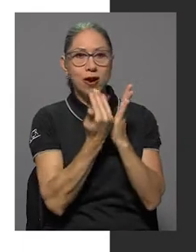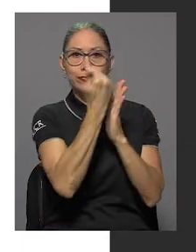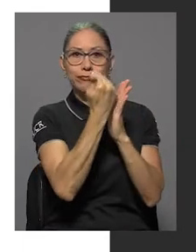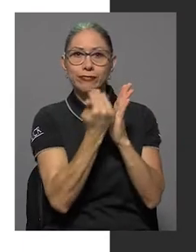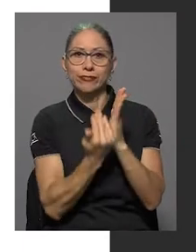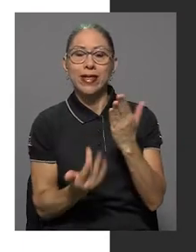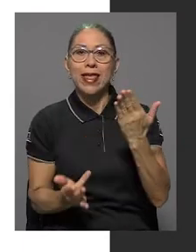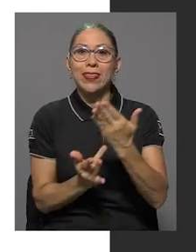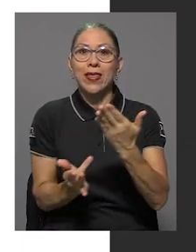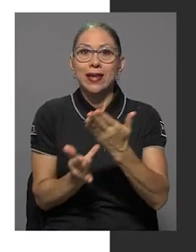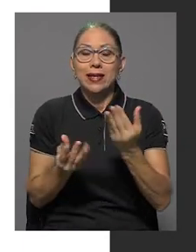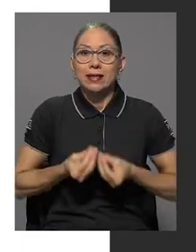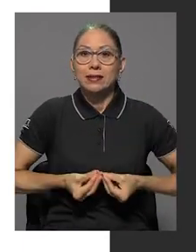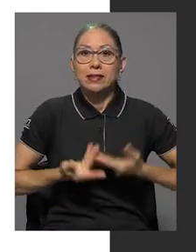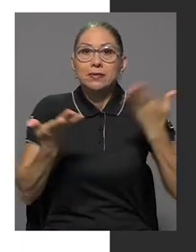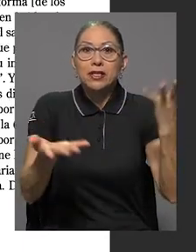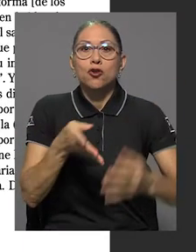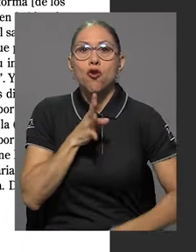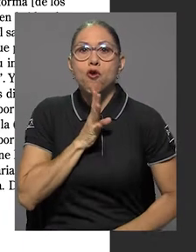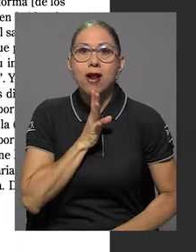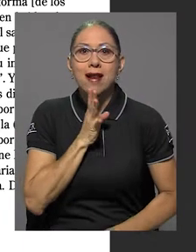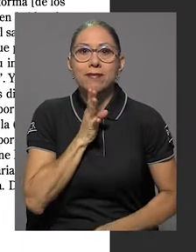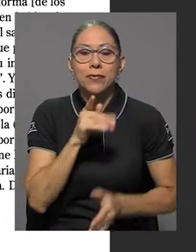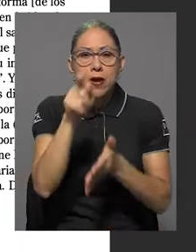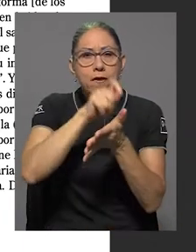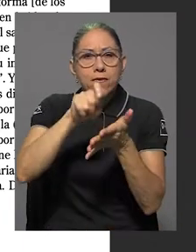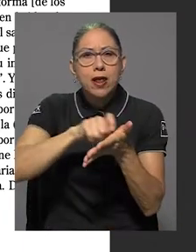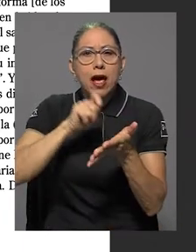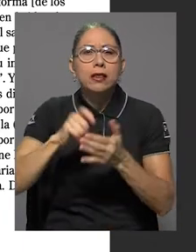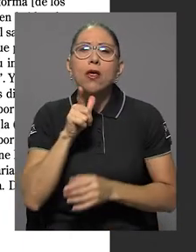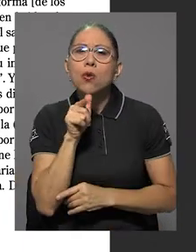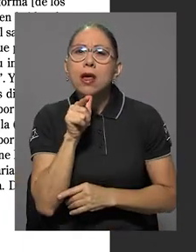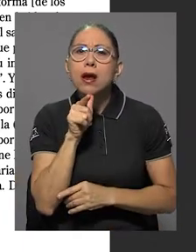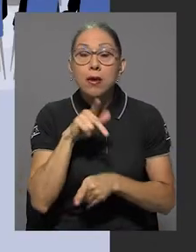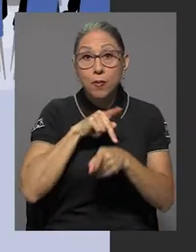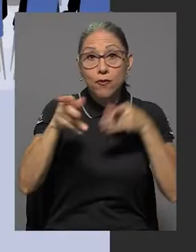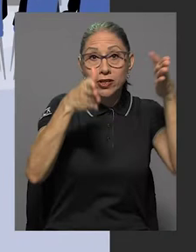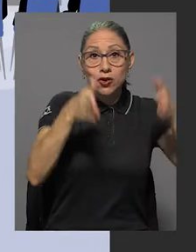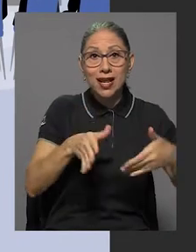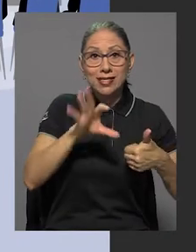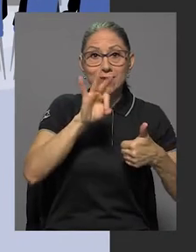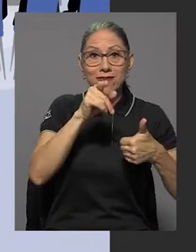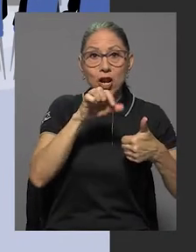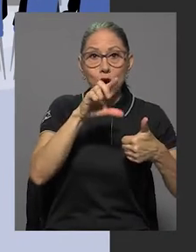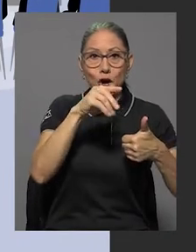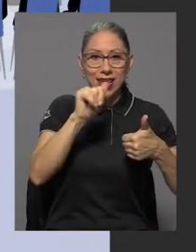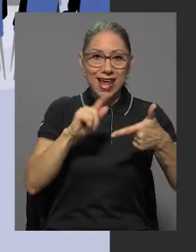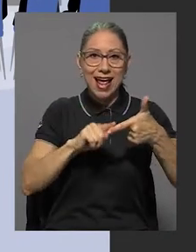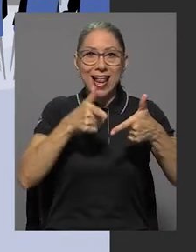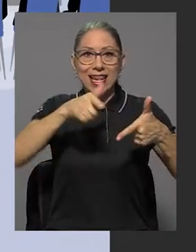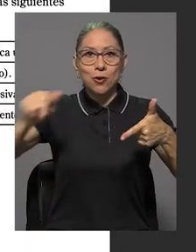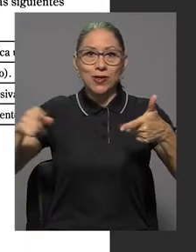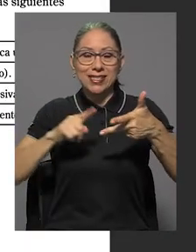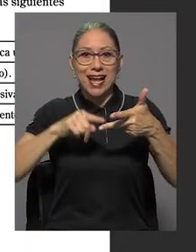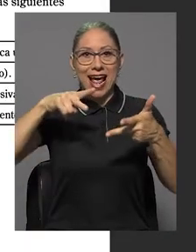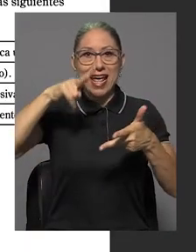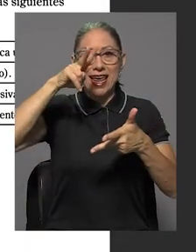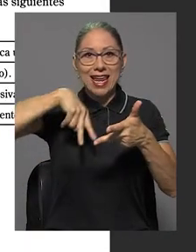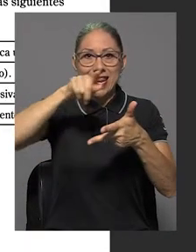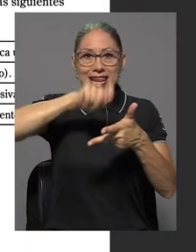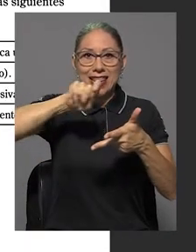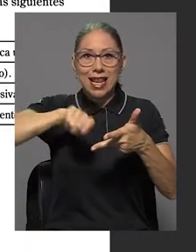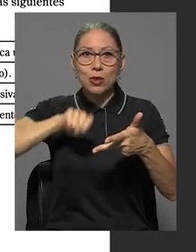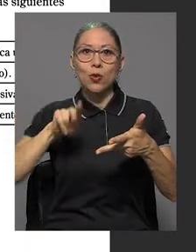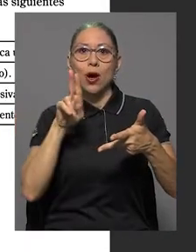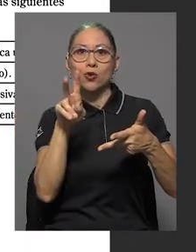de técnicas de expresión oral, el cual fue redactado por profesionales en filología, lingüística y literatura de la